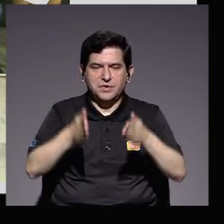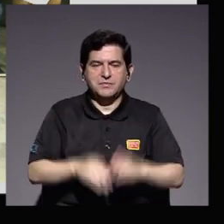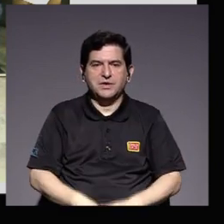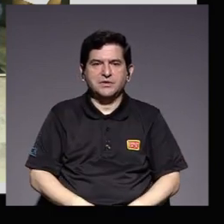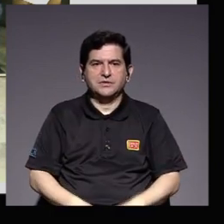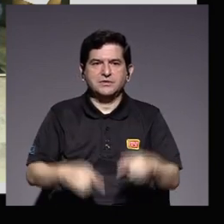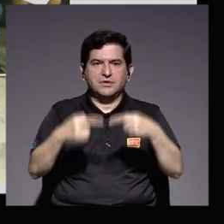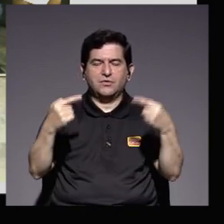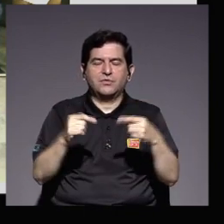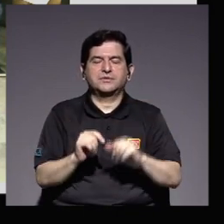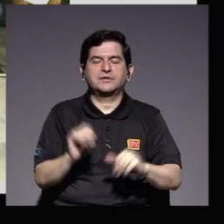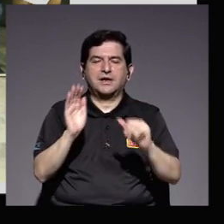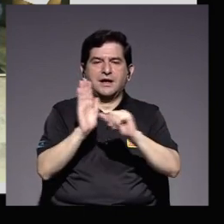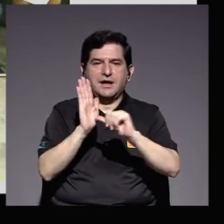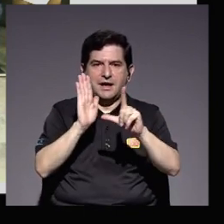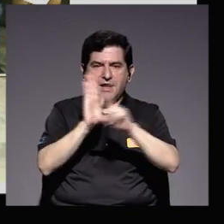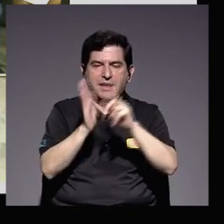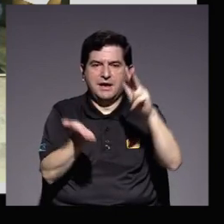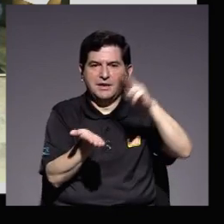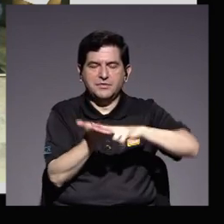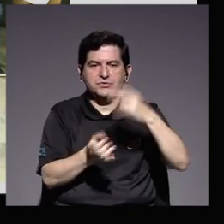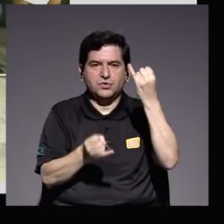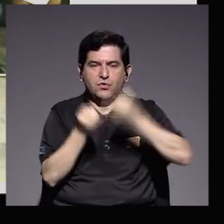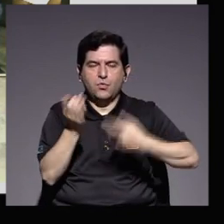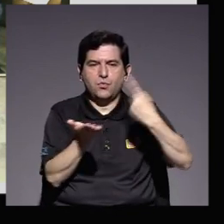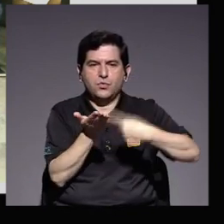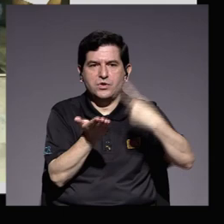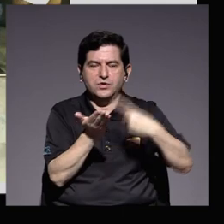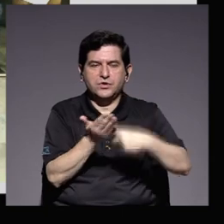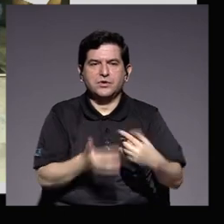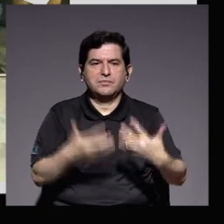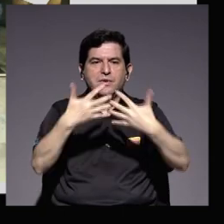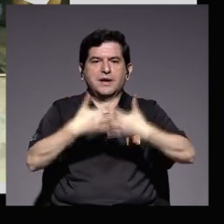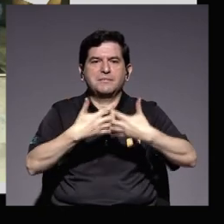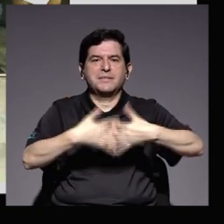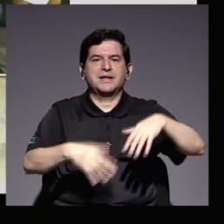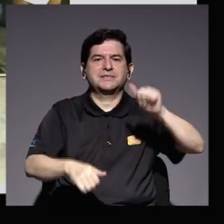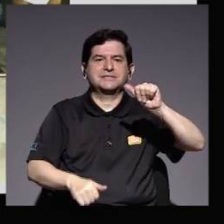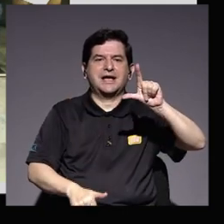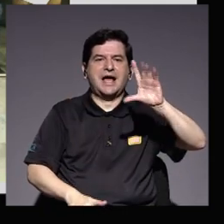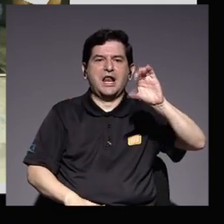contra la aprobación legislativa del último debate sobre la empresa Alcoa